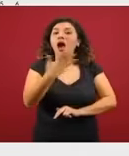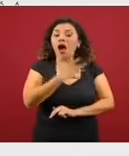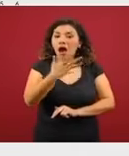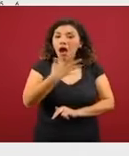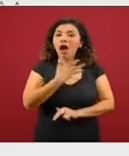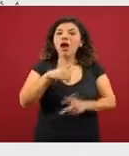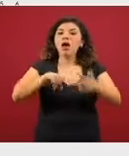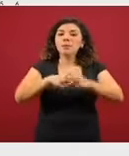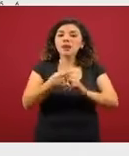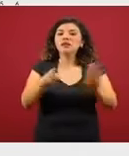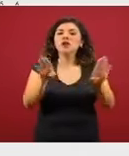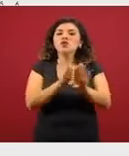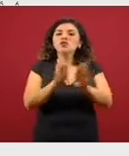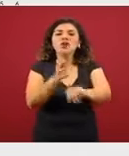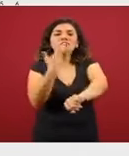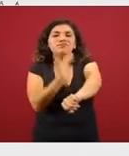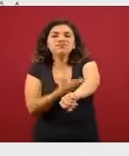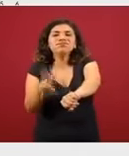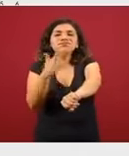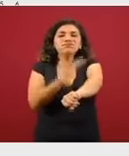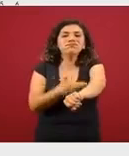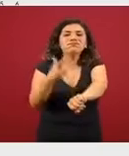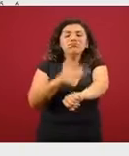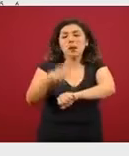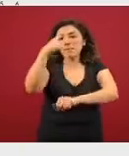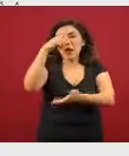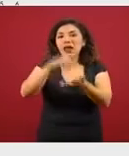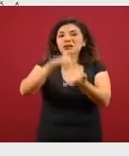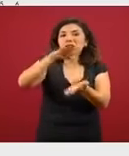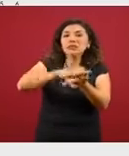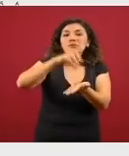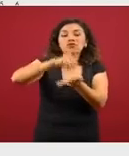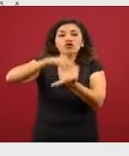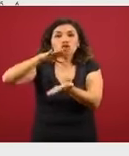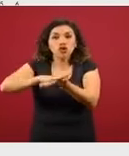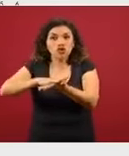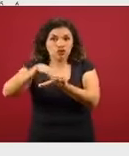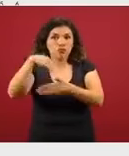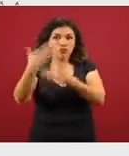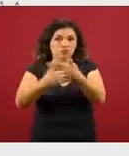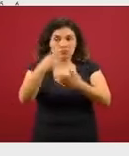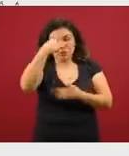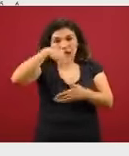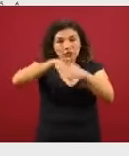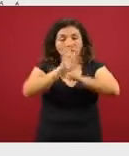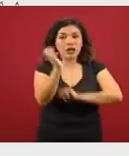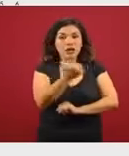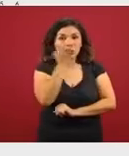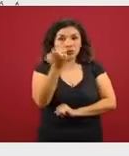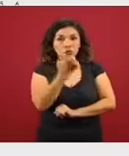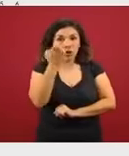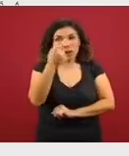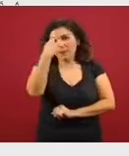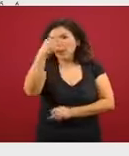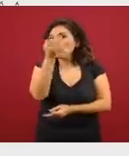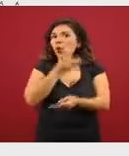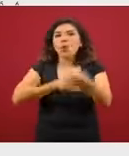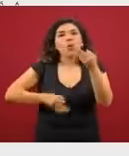iniciar un proceso ordinario de inscripciones para todos los